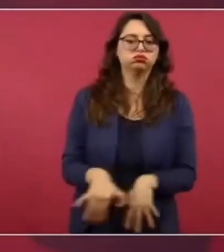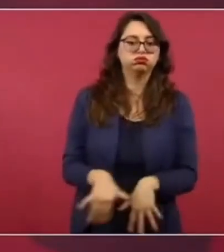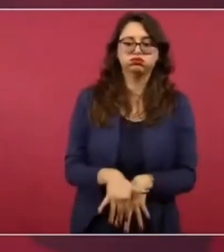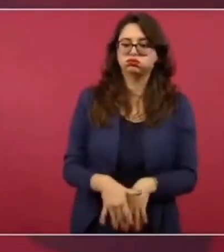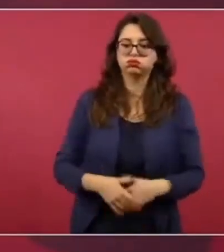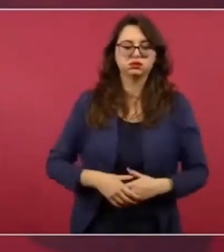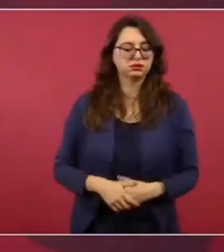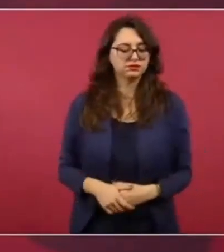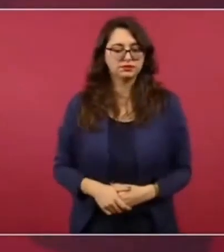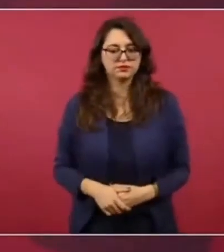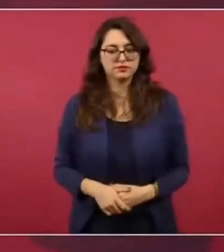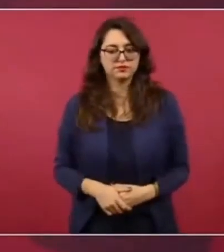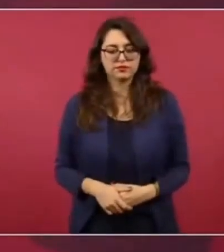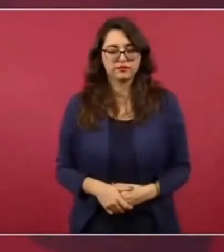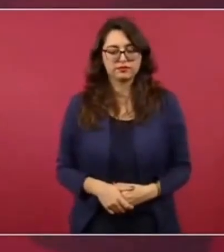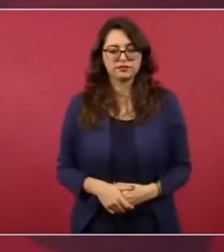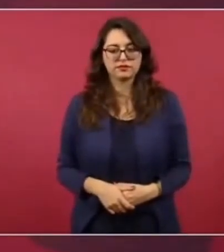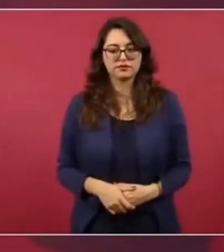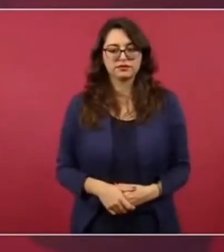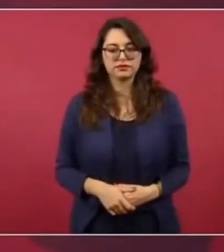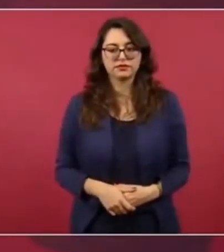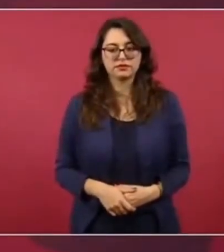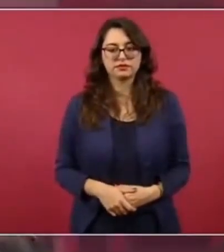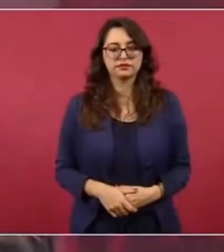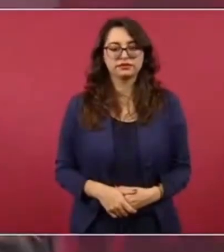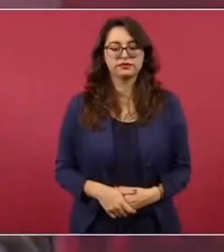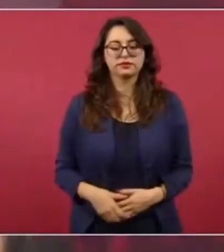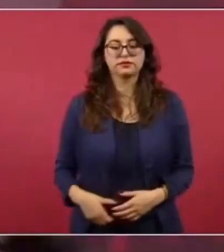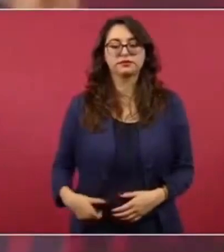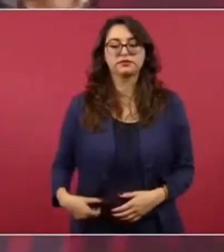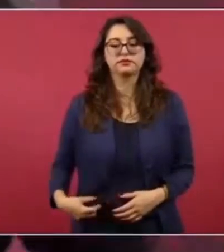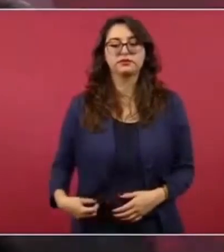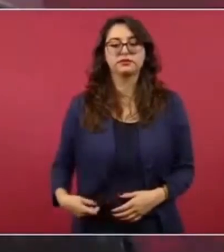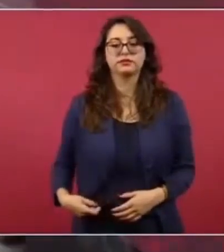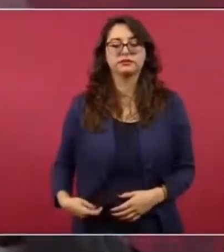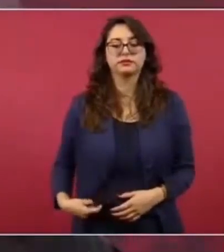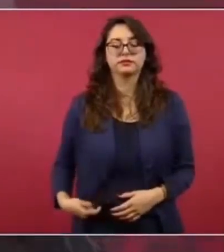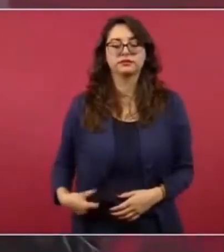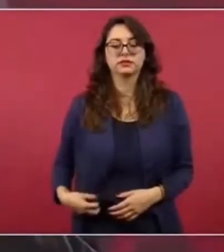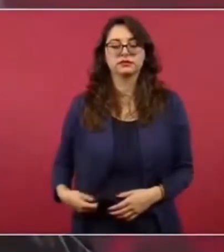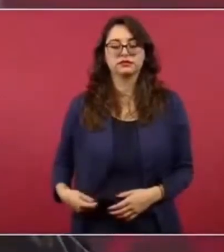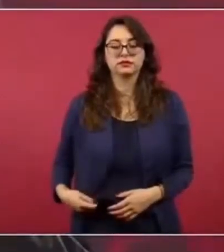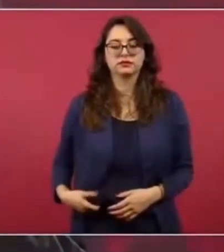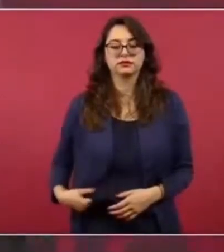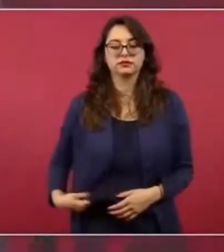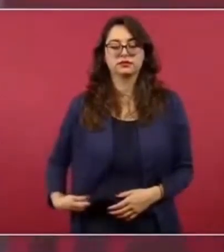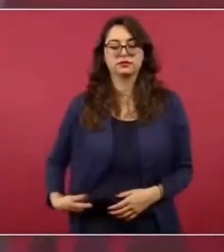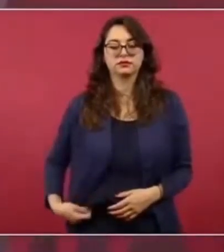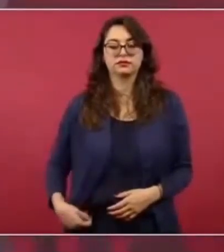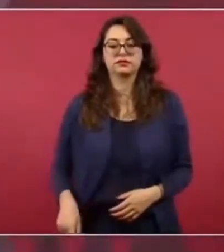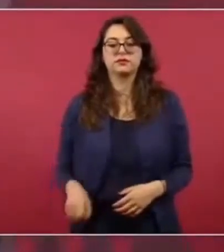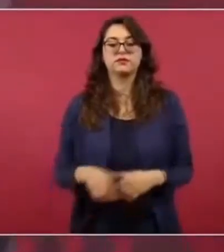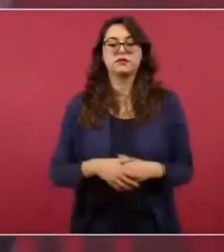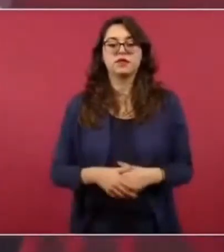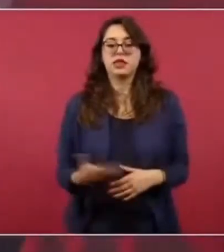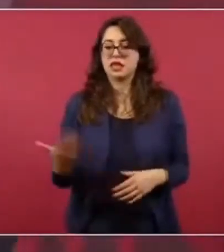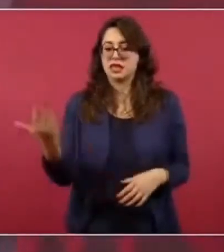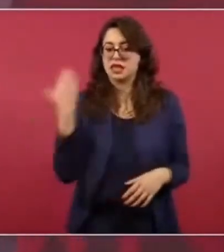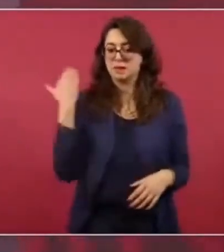Y hace poco llevaban a los migrantes de Texas